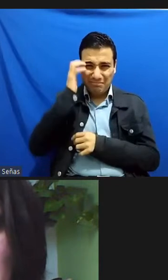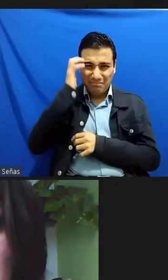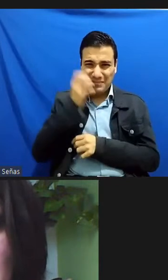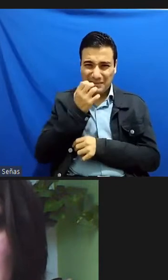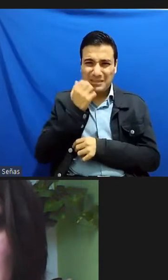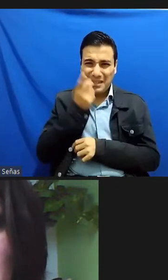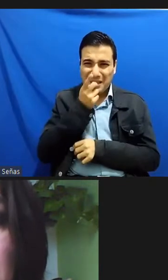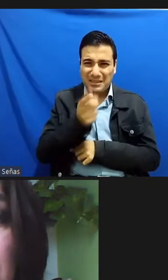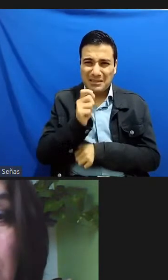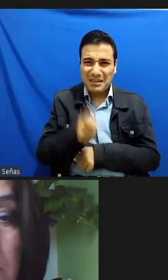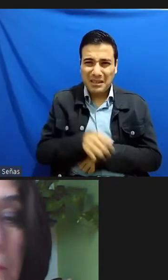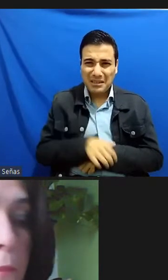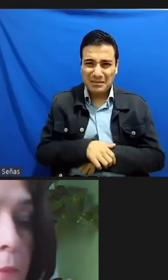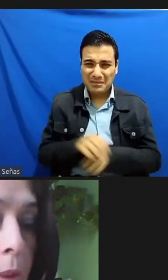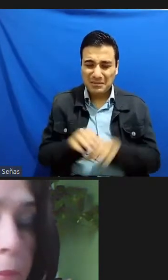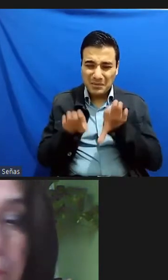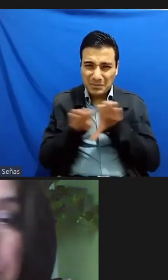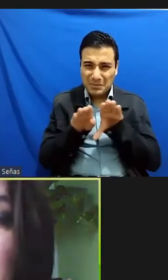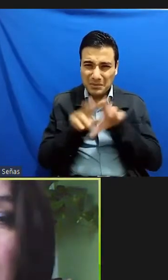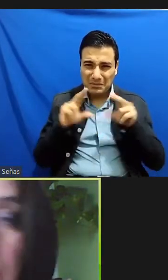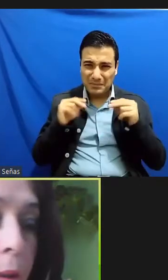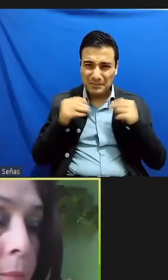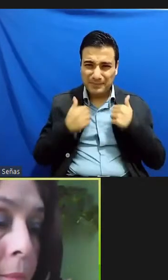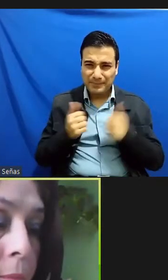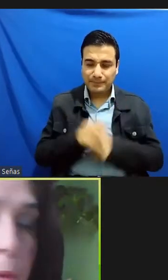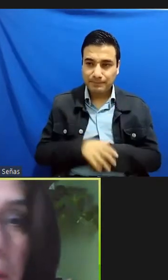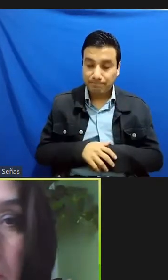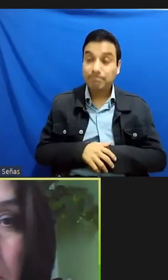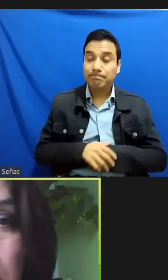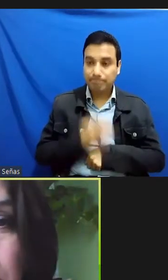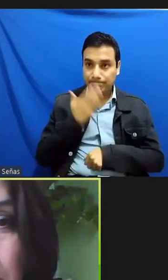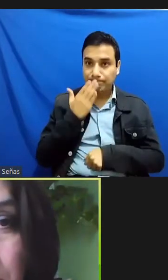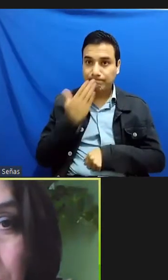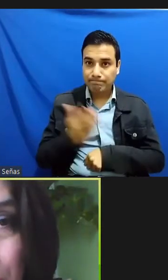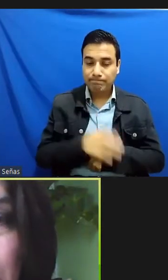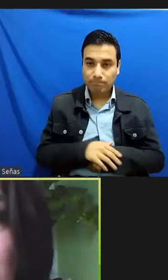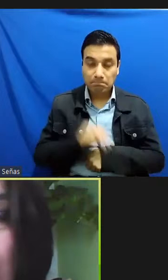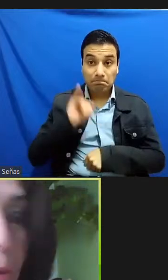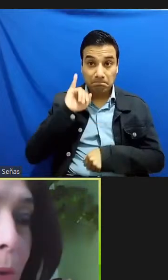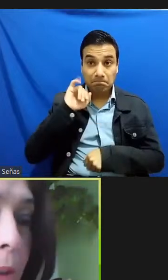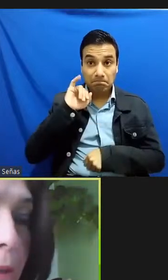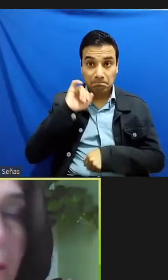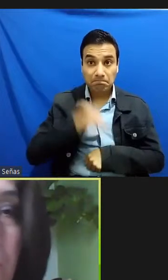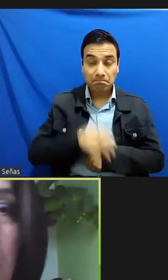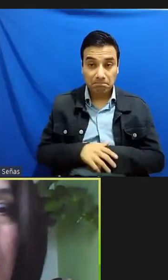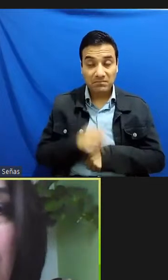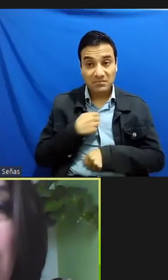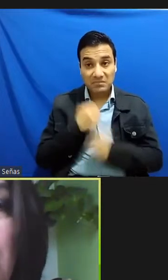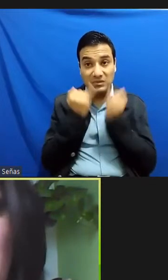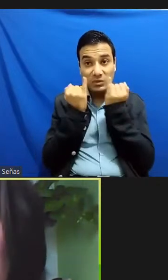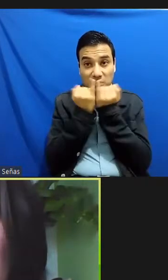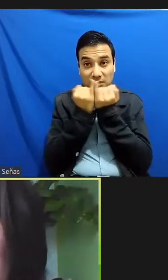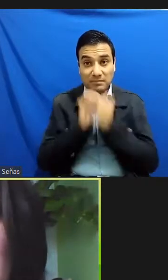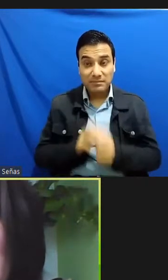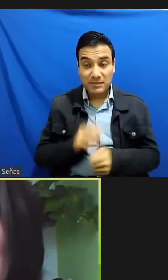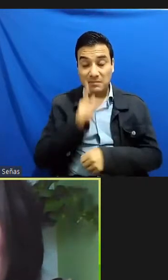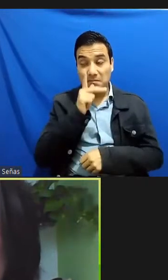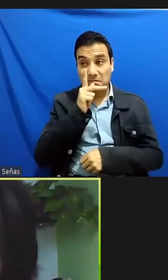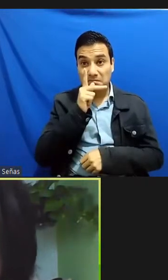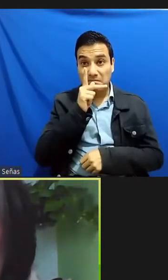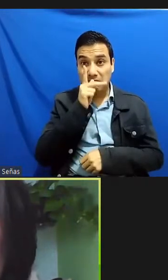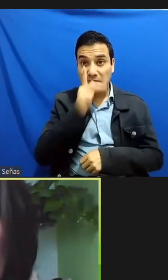diferentes sí sí yo tampoco estoy de acuerdo con el término el término